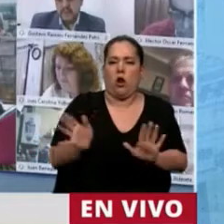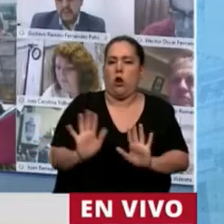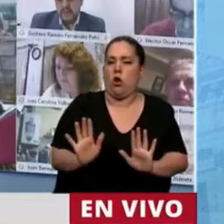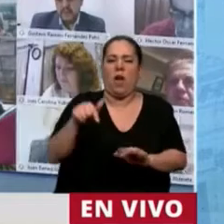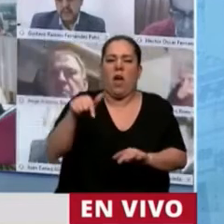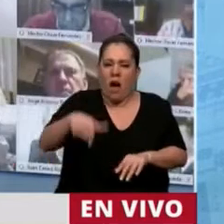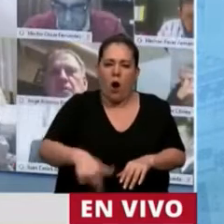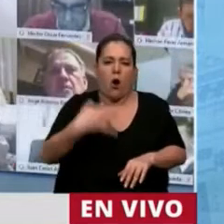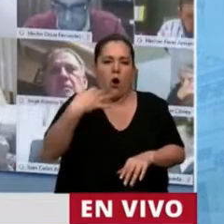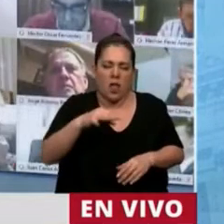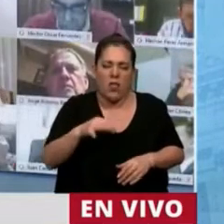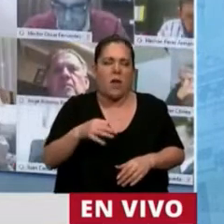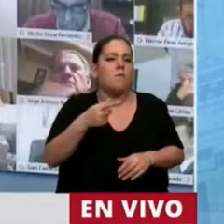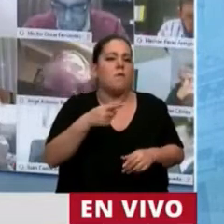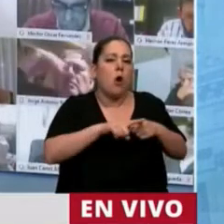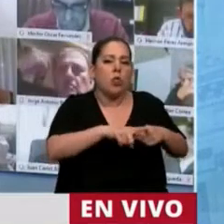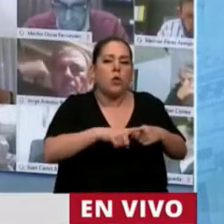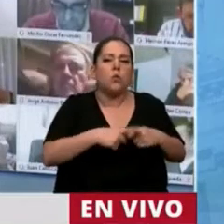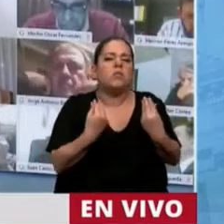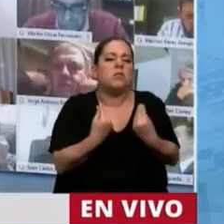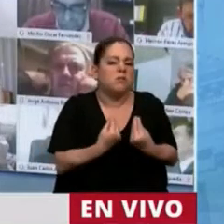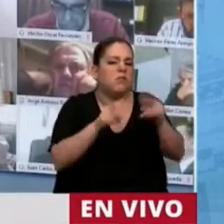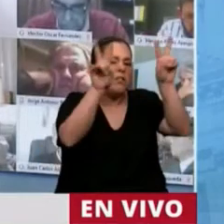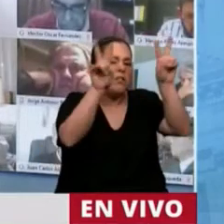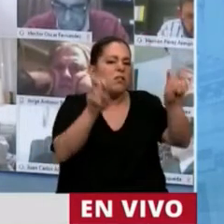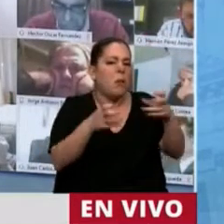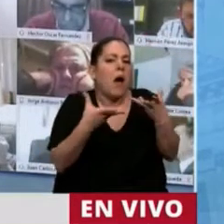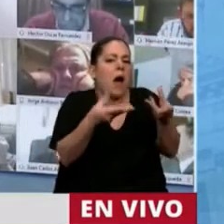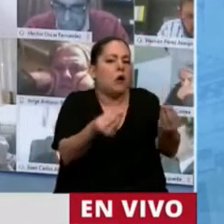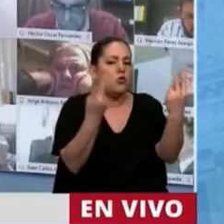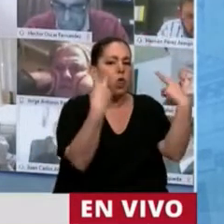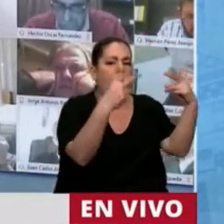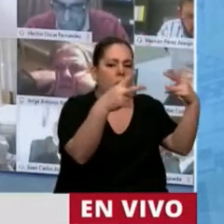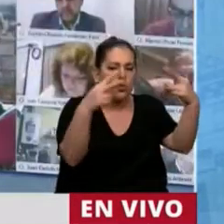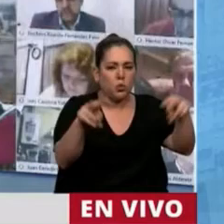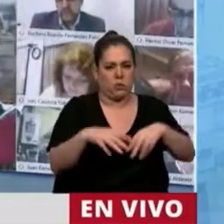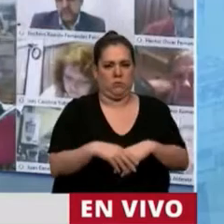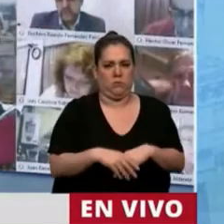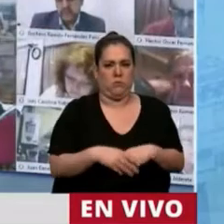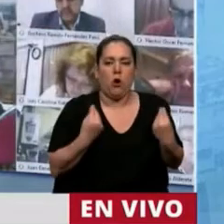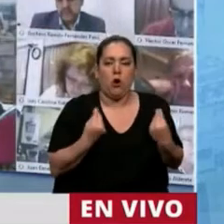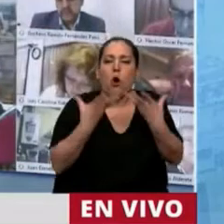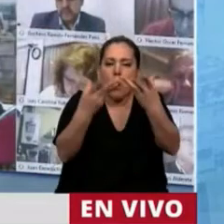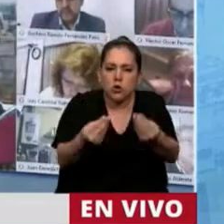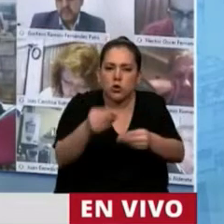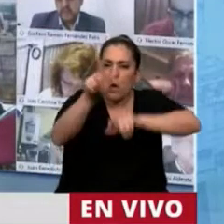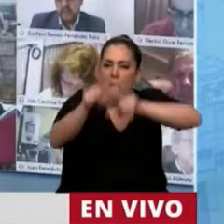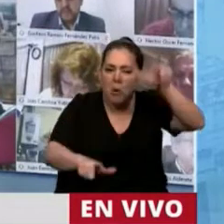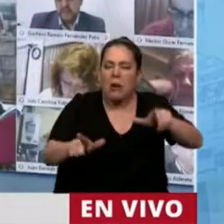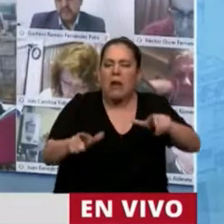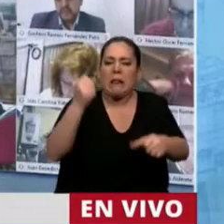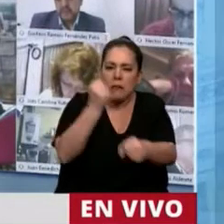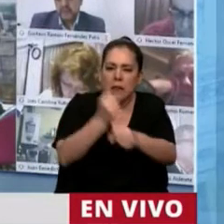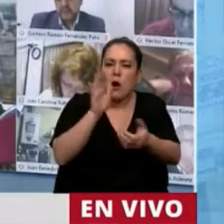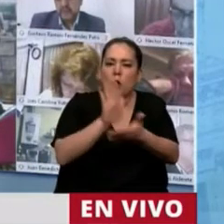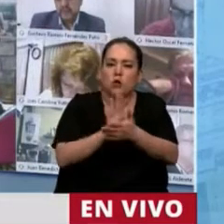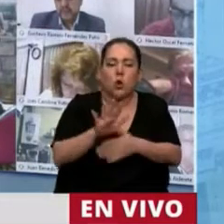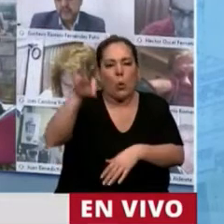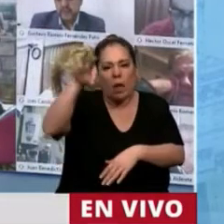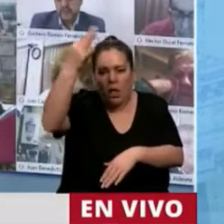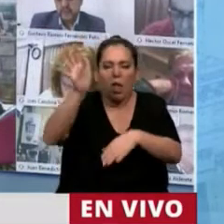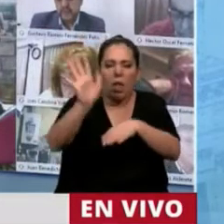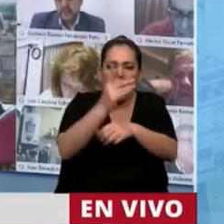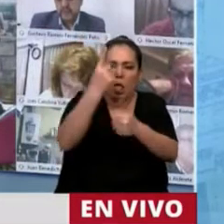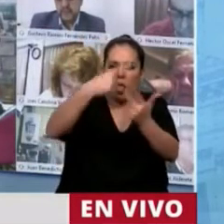programas de promoción específica para ellos, se transformó en ley lo que había venido del